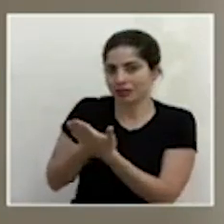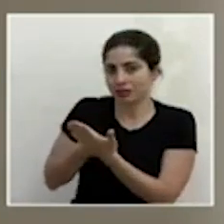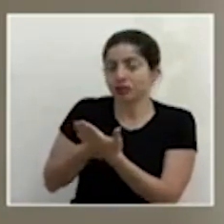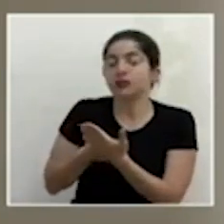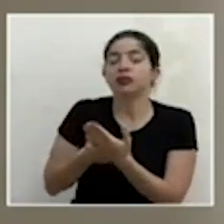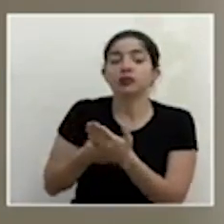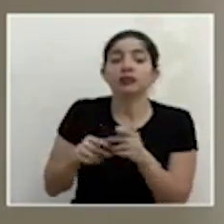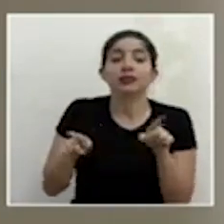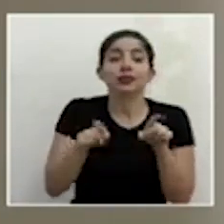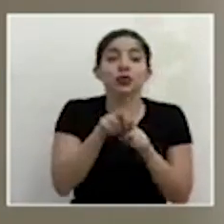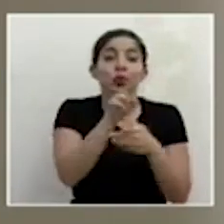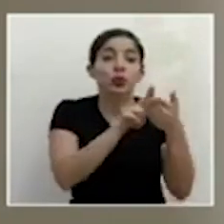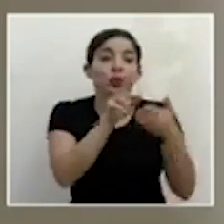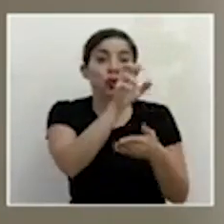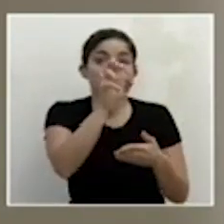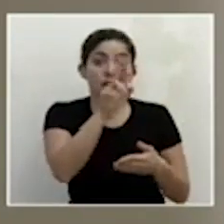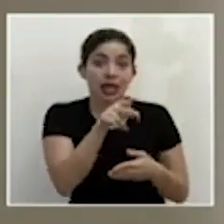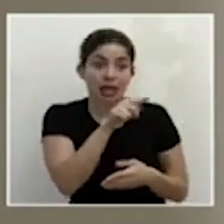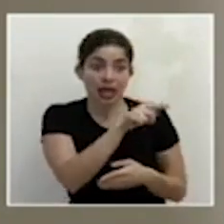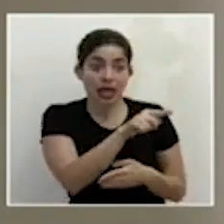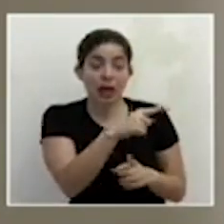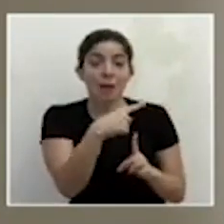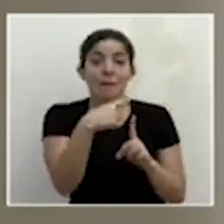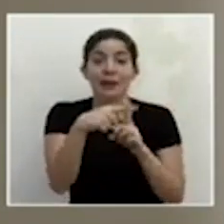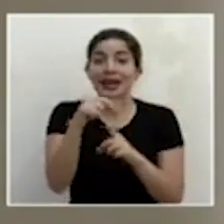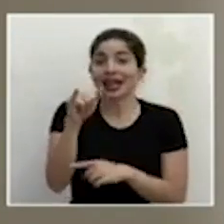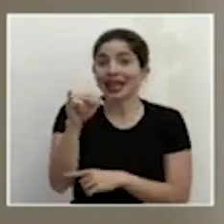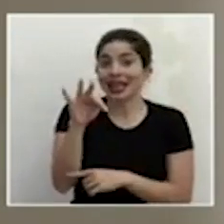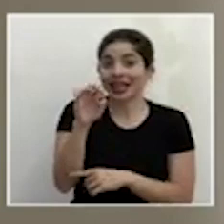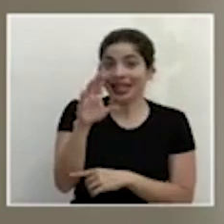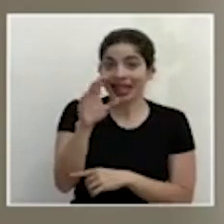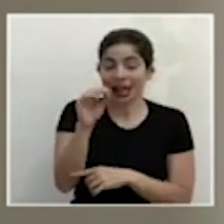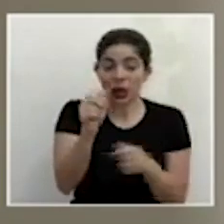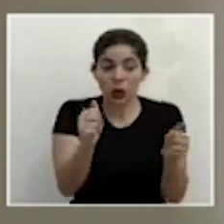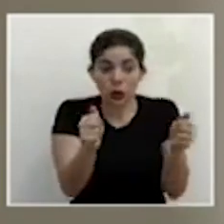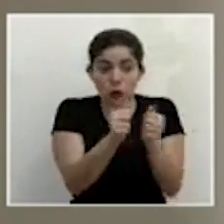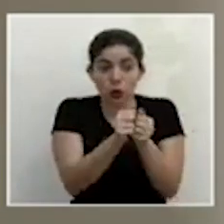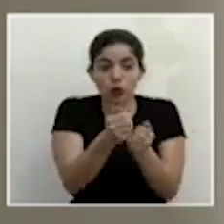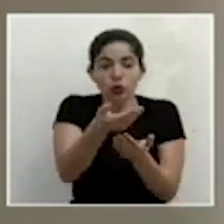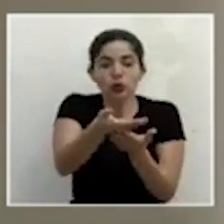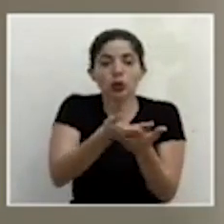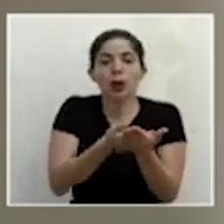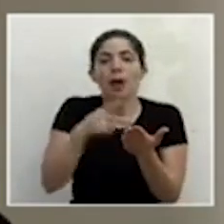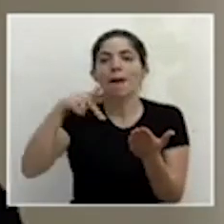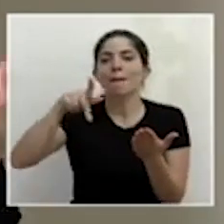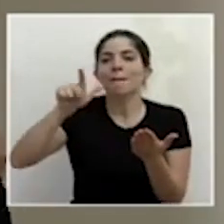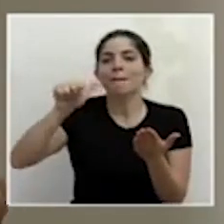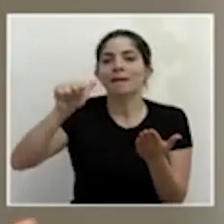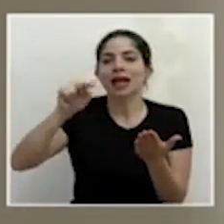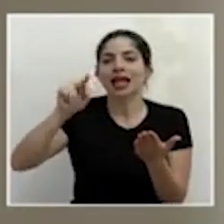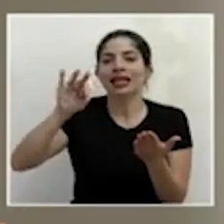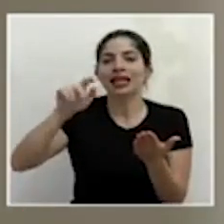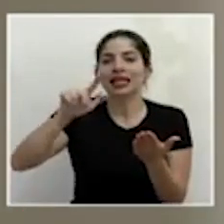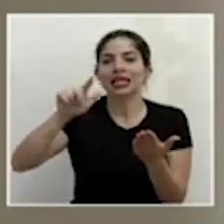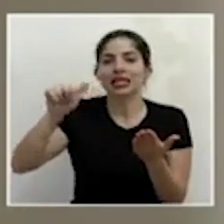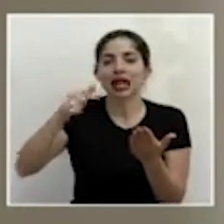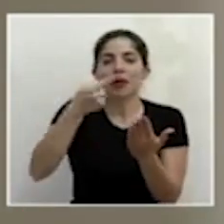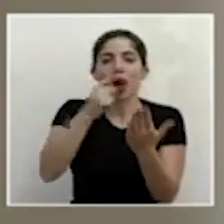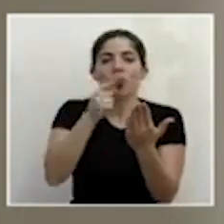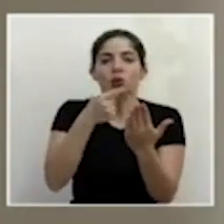conjunto con la Universidad de Costa Rica y con INTECO se desarrolló una plantilla de autocompletado